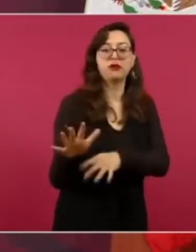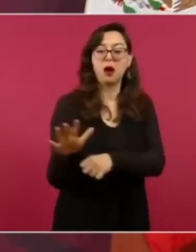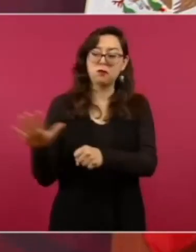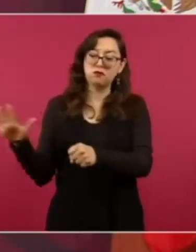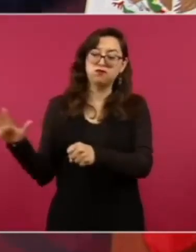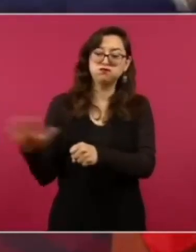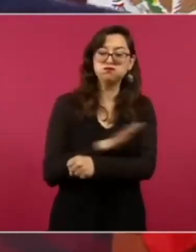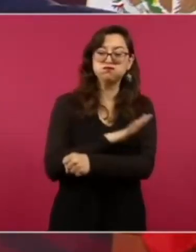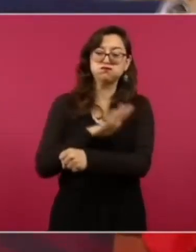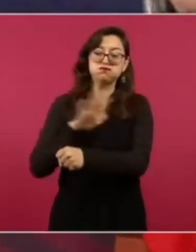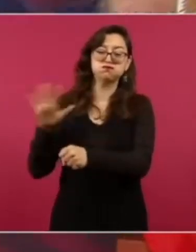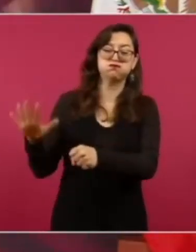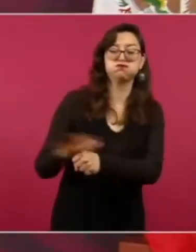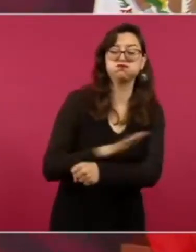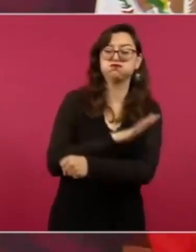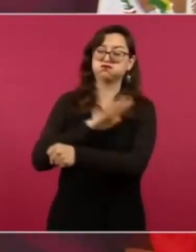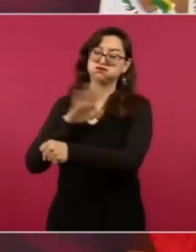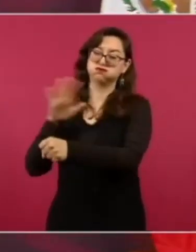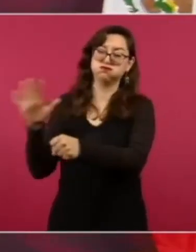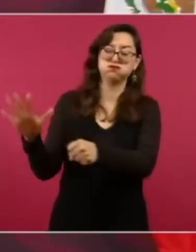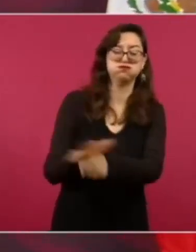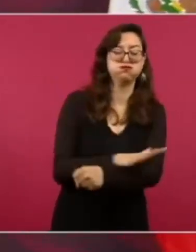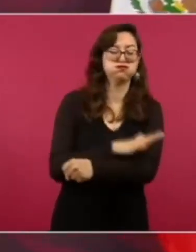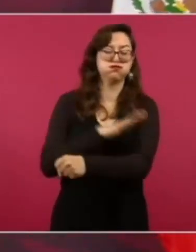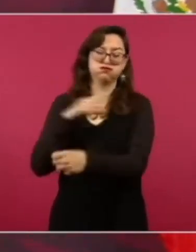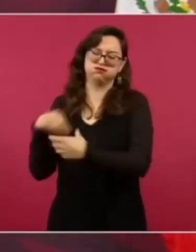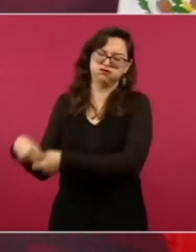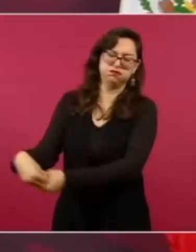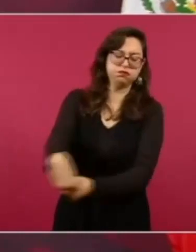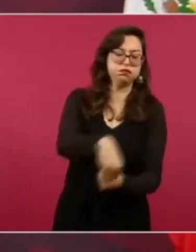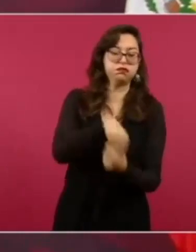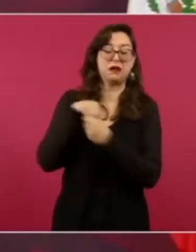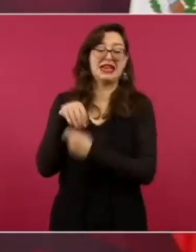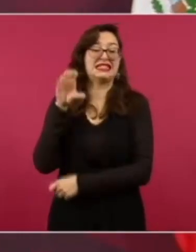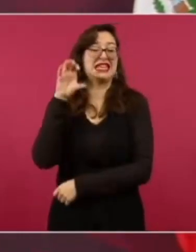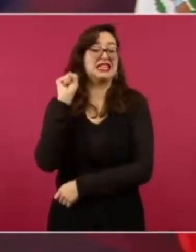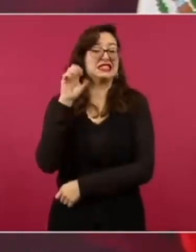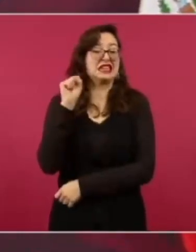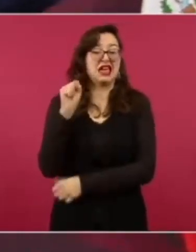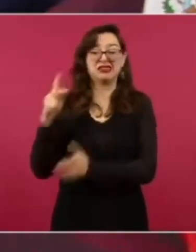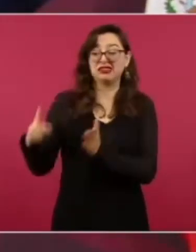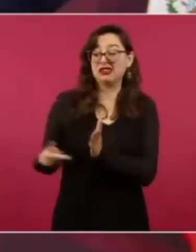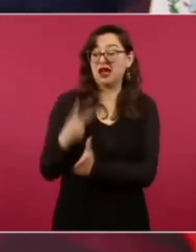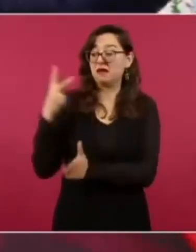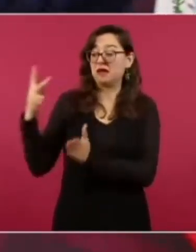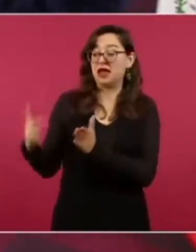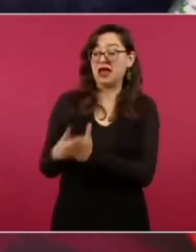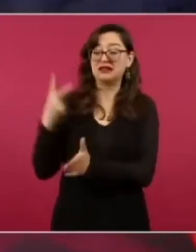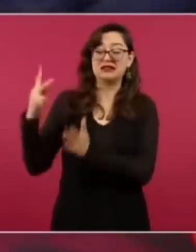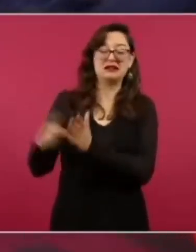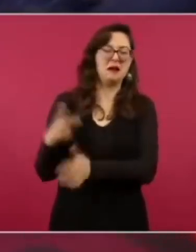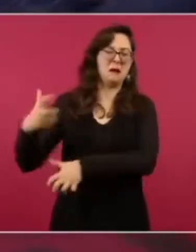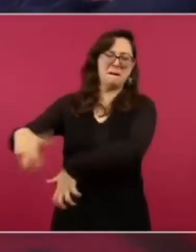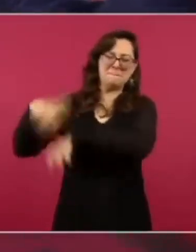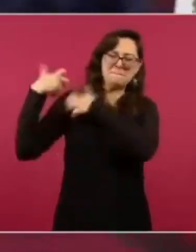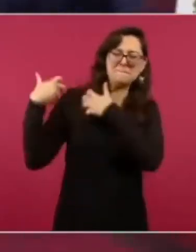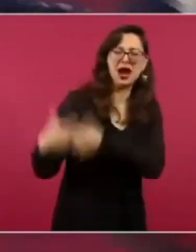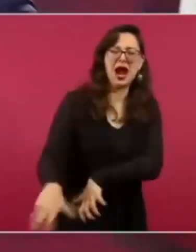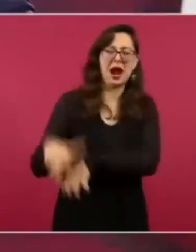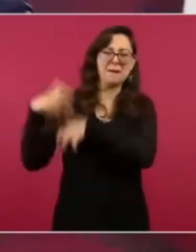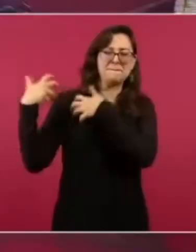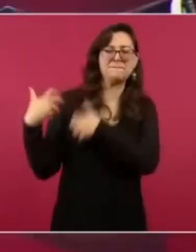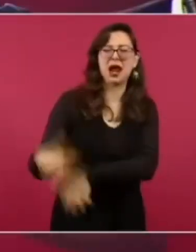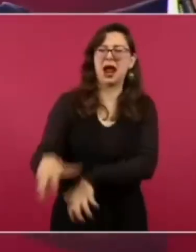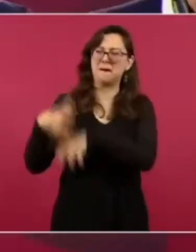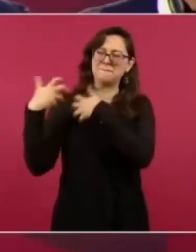no sólo se va a actividad, sino que sino la actividad, va a ejecutar la